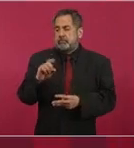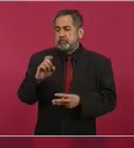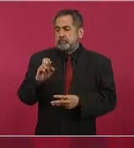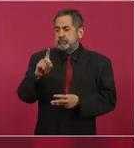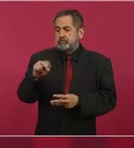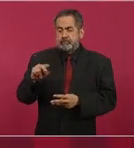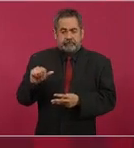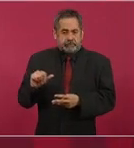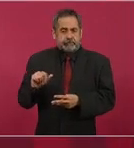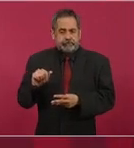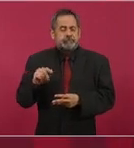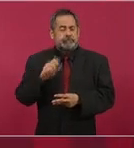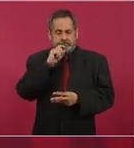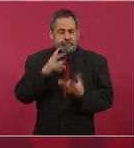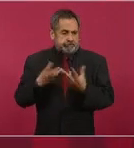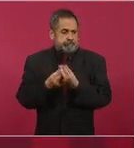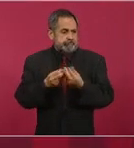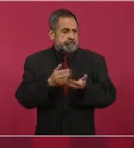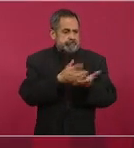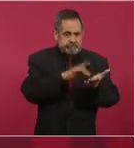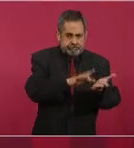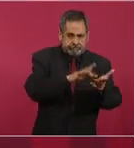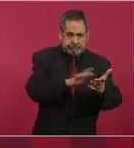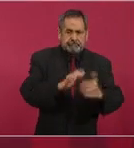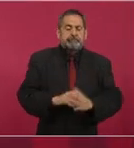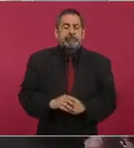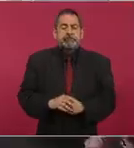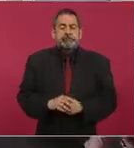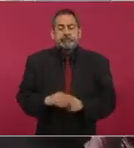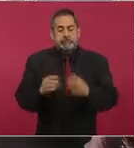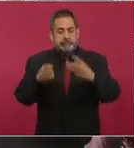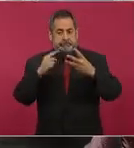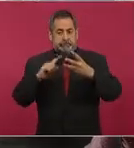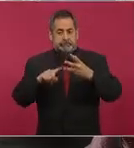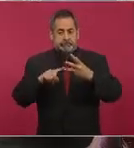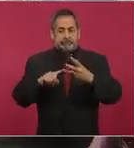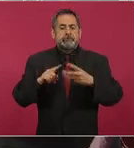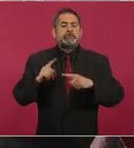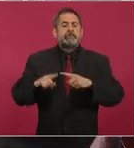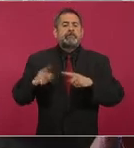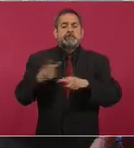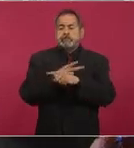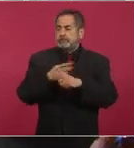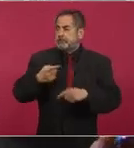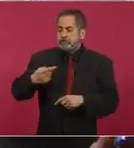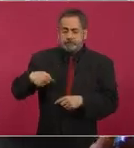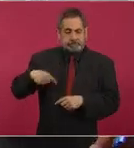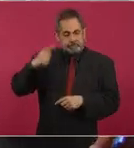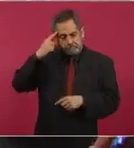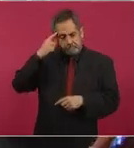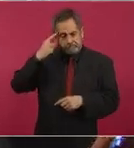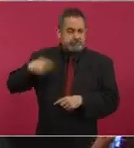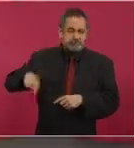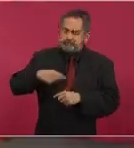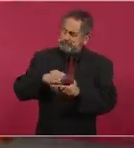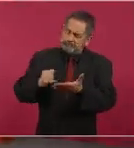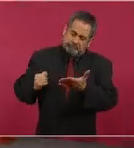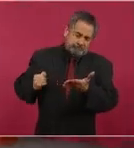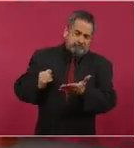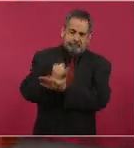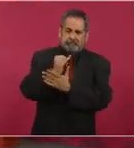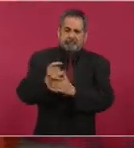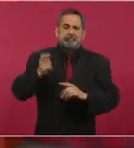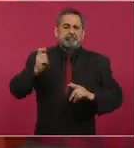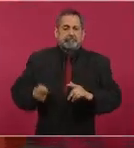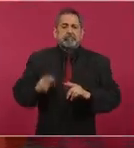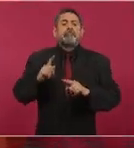Y también vamos a informar sobre la decisión que se tomó de